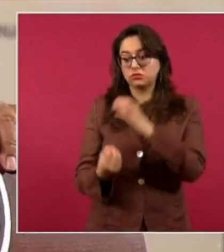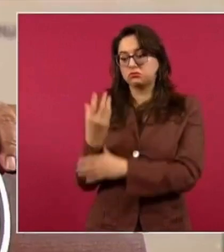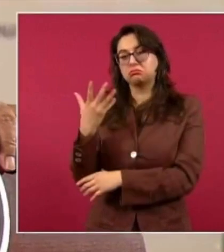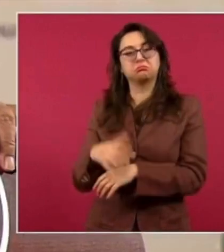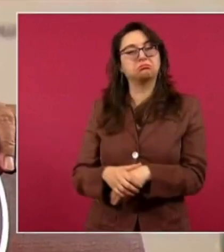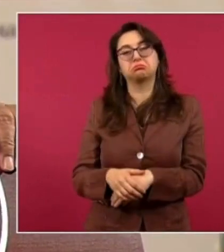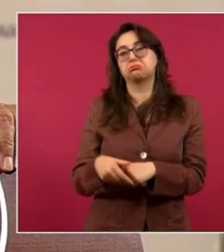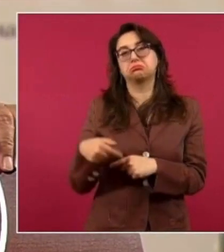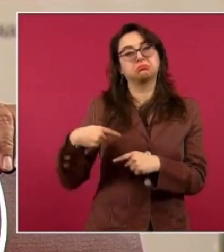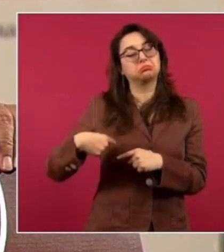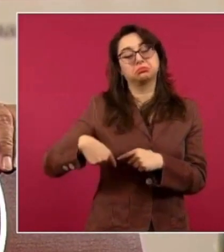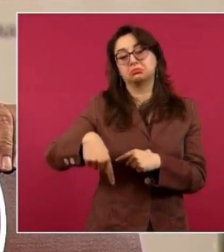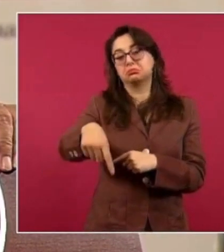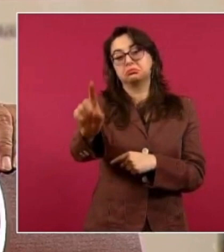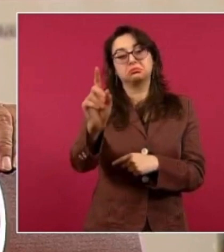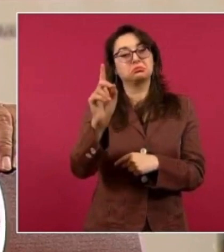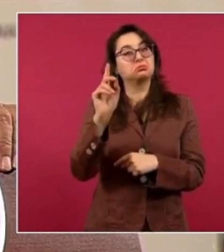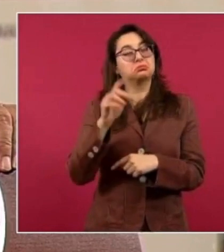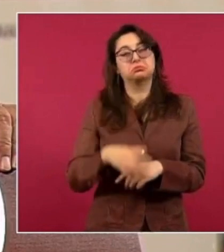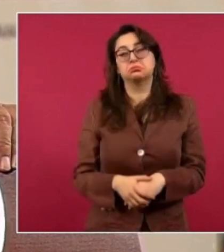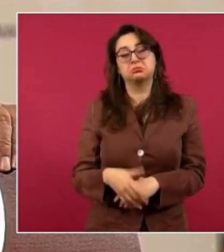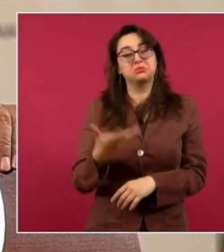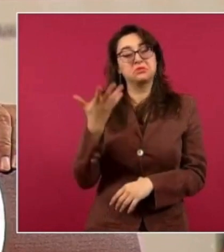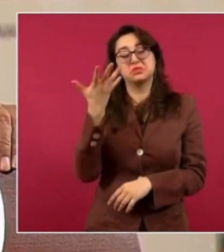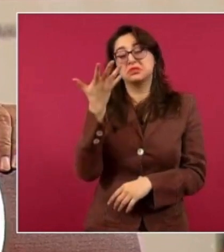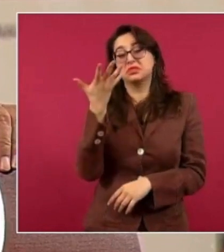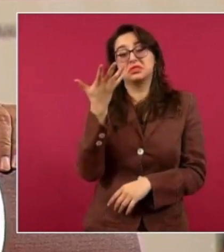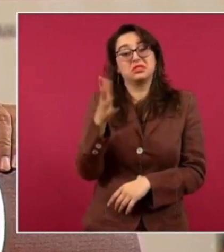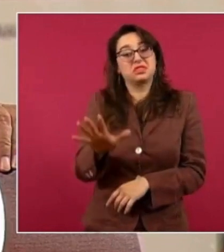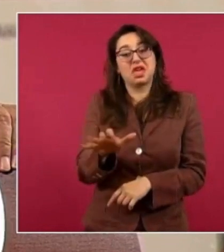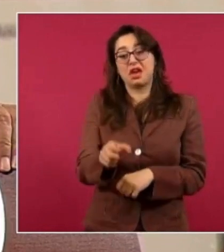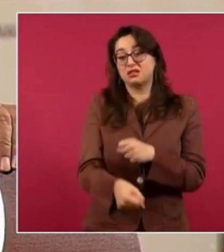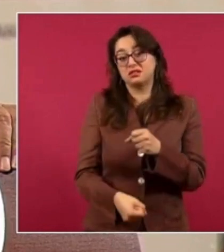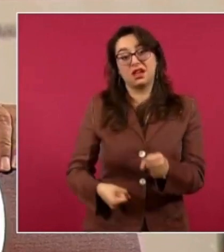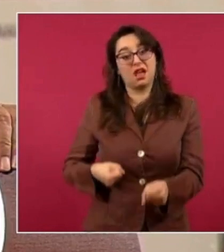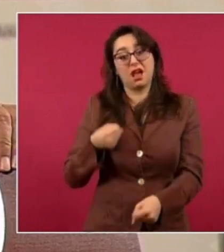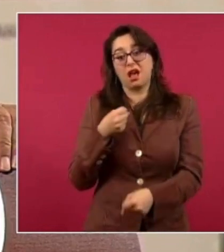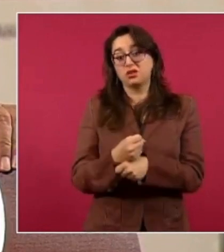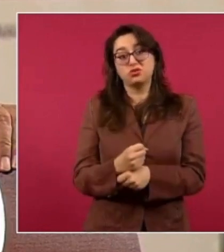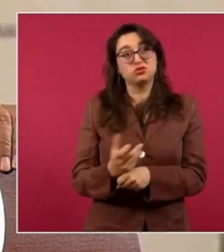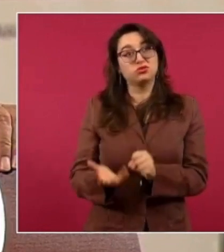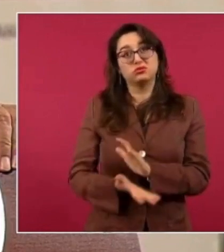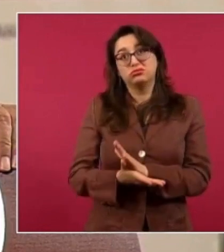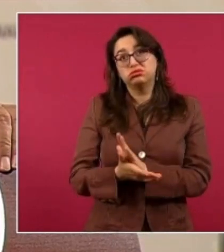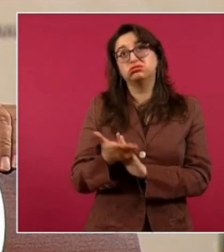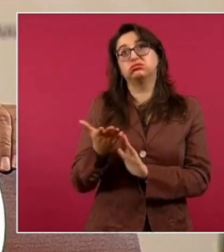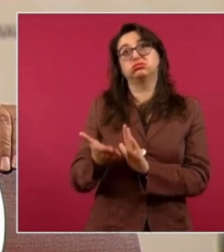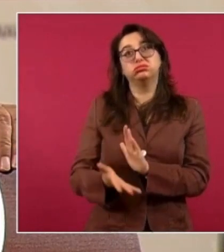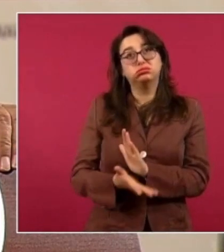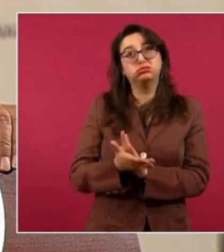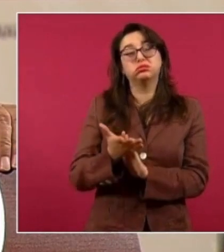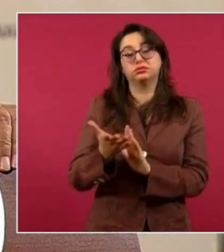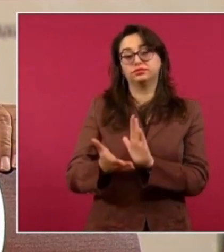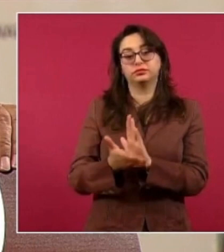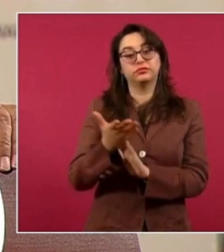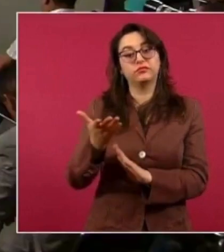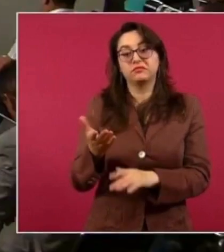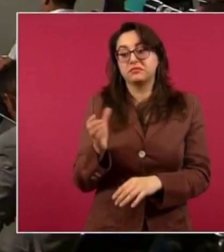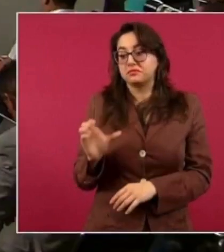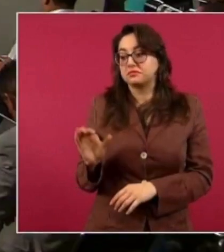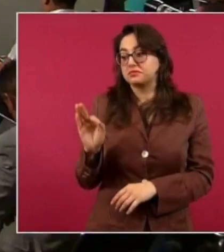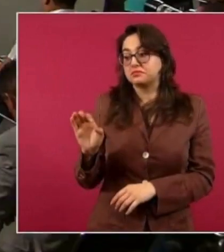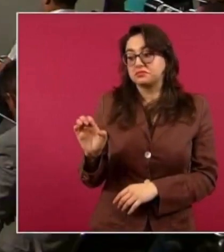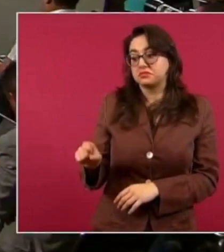la Comisión Federal de Electricidad como una empresa